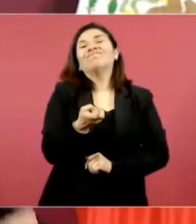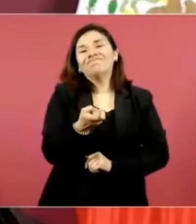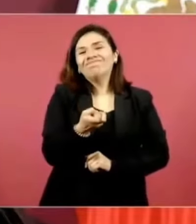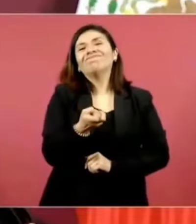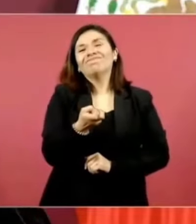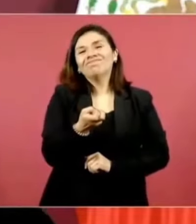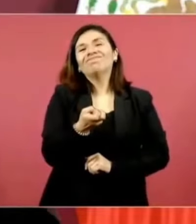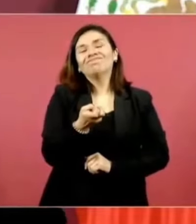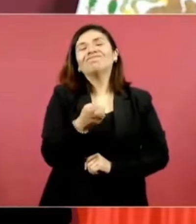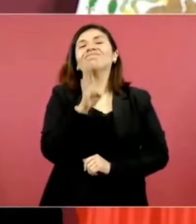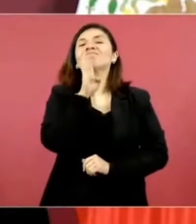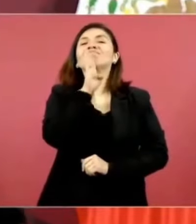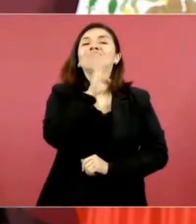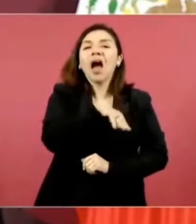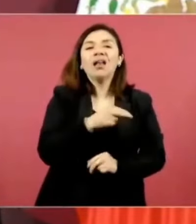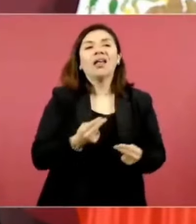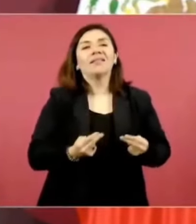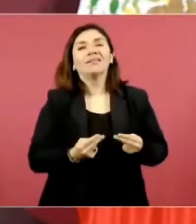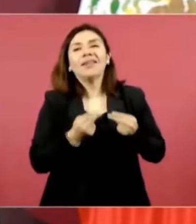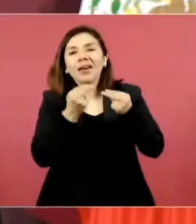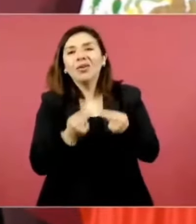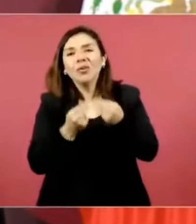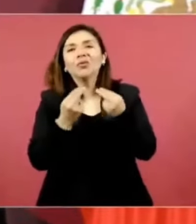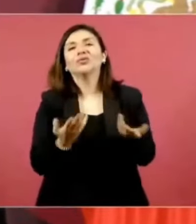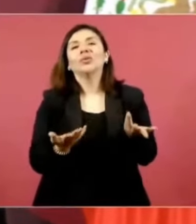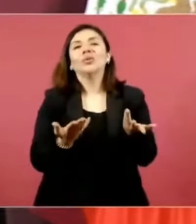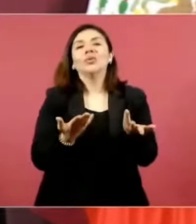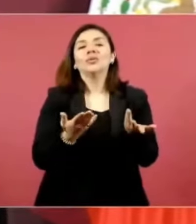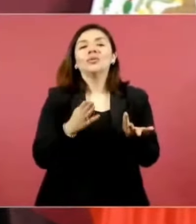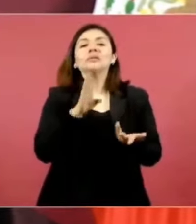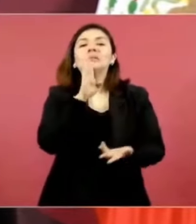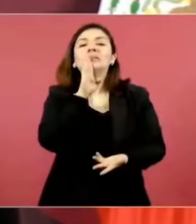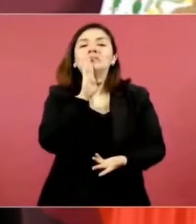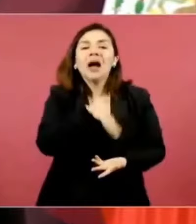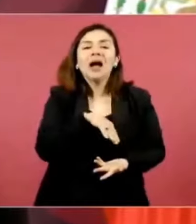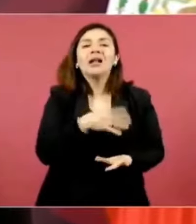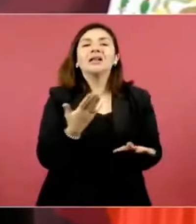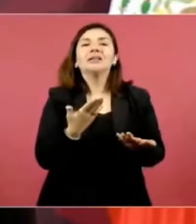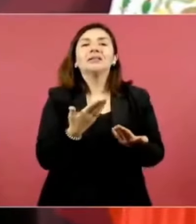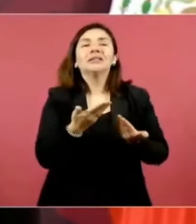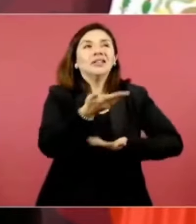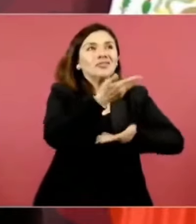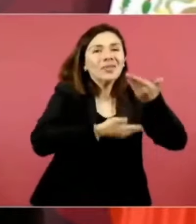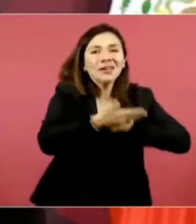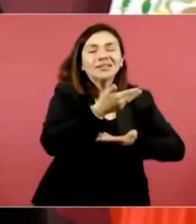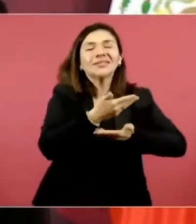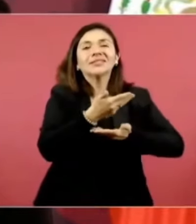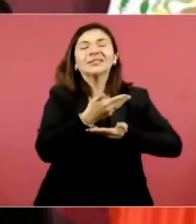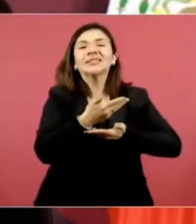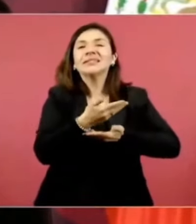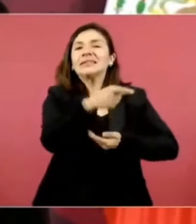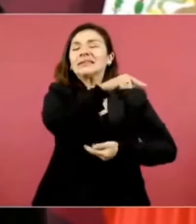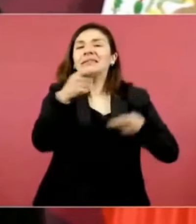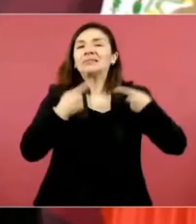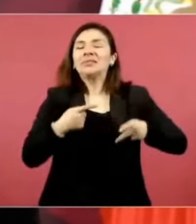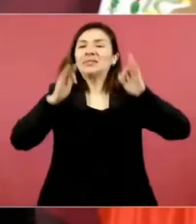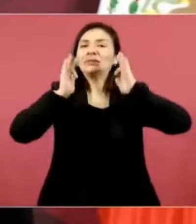y produce mucha intranquilidad